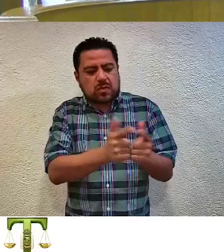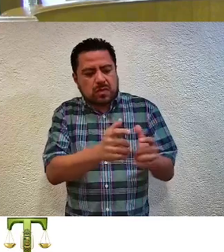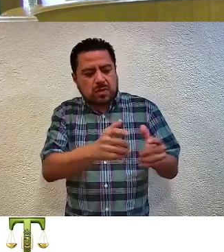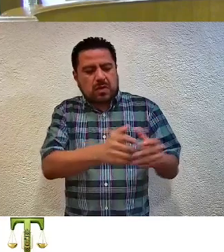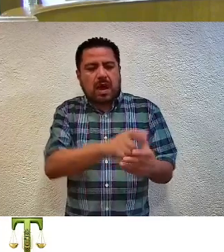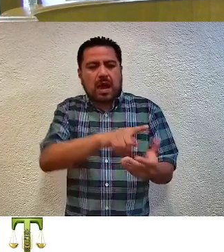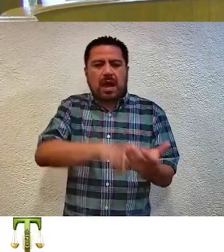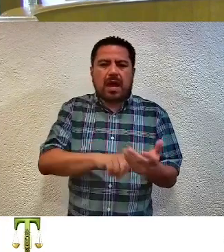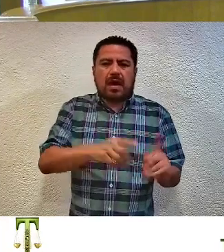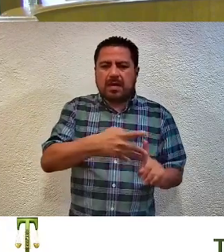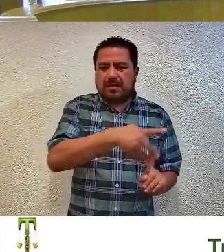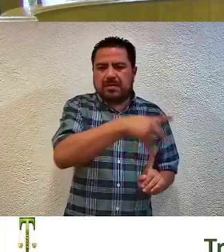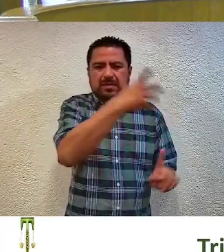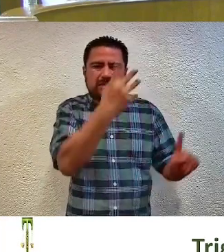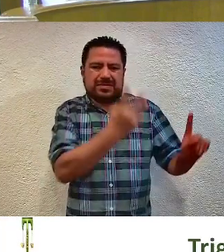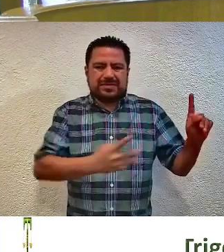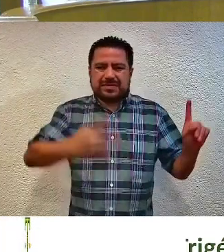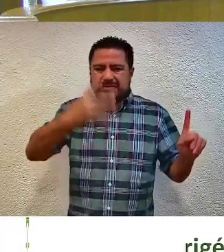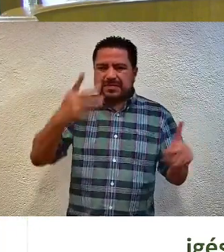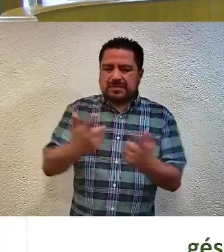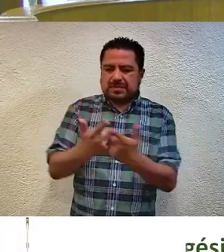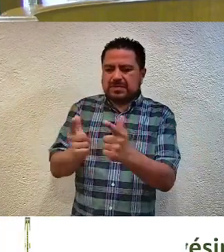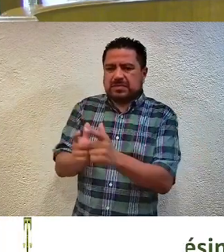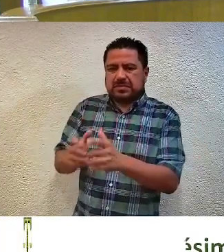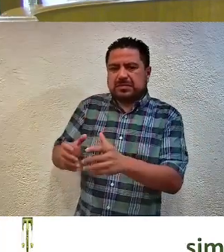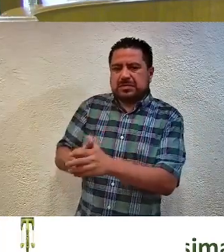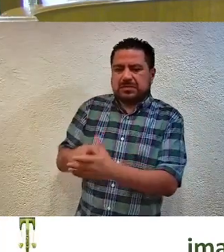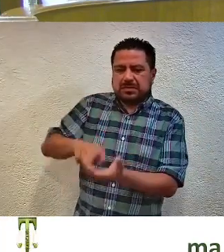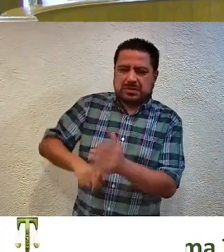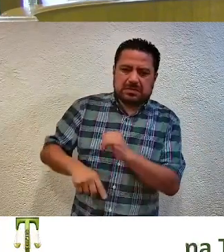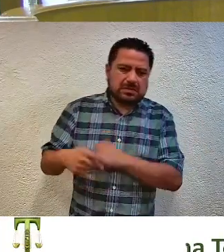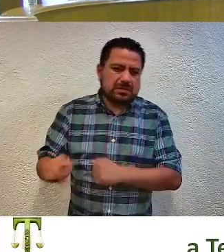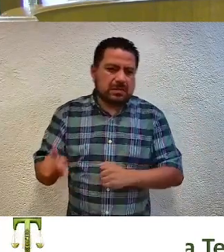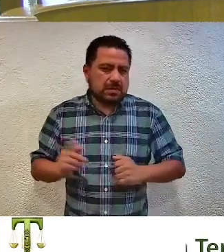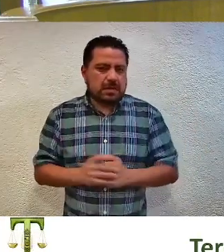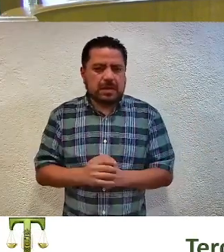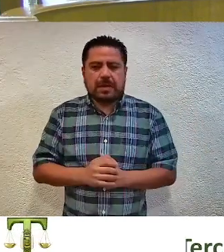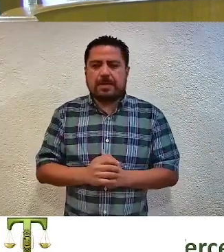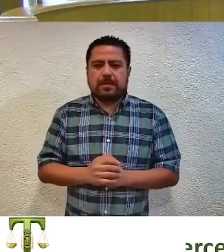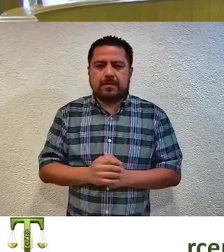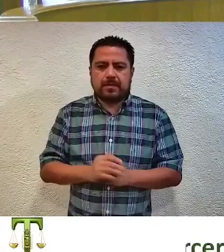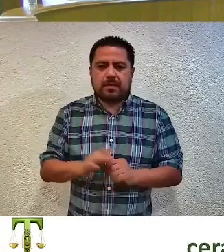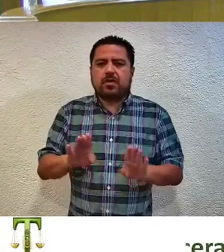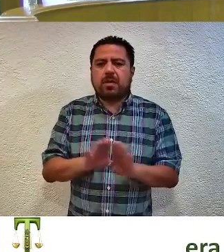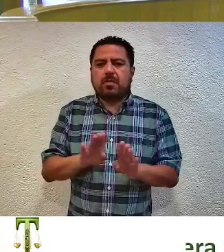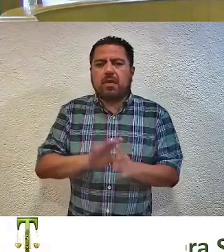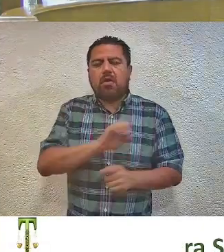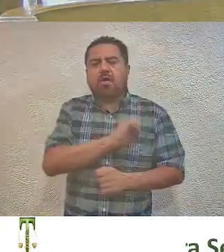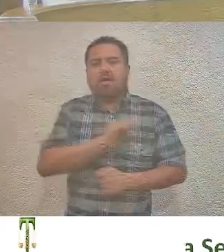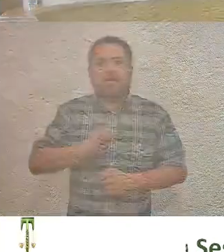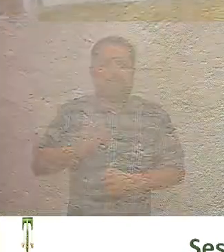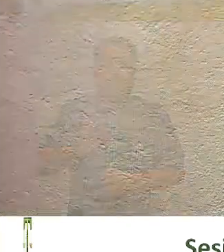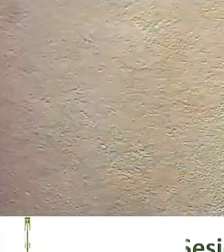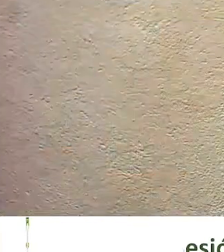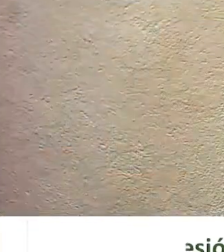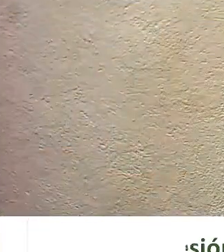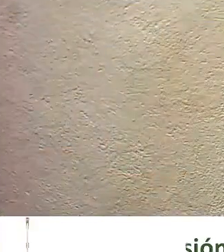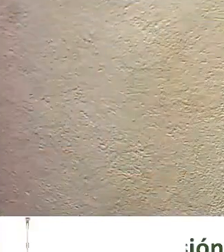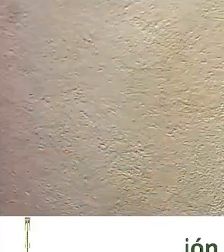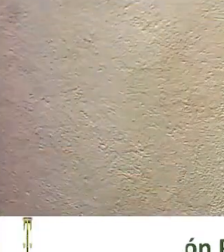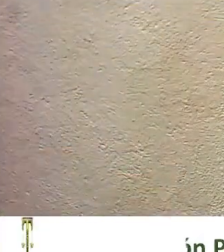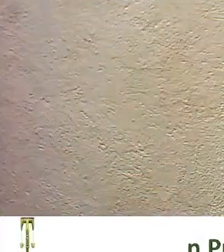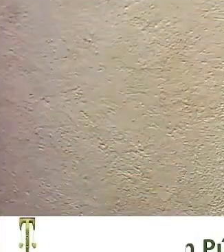autoadscriban de la diversidad sexual o personas LGBTIQ+, como una obligación de los partidos políticos en cuyo